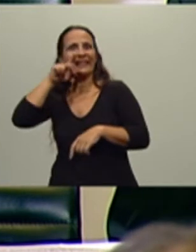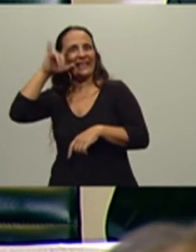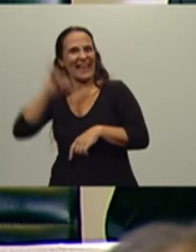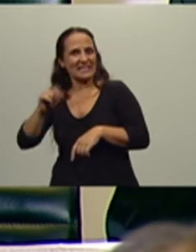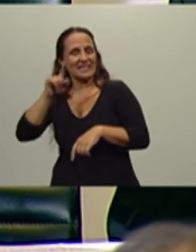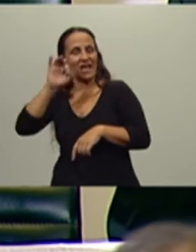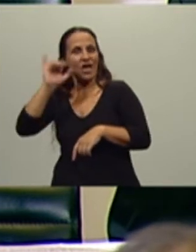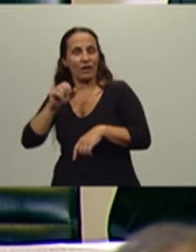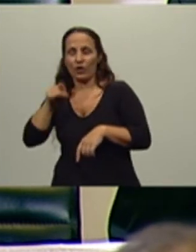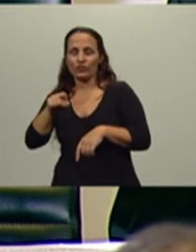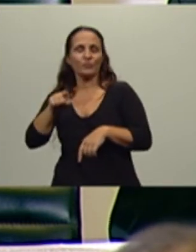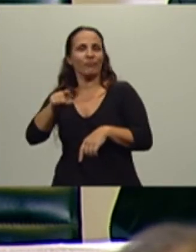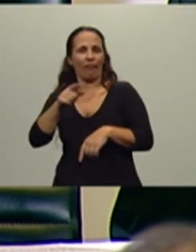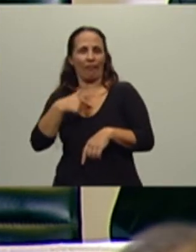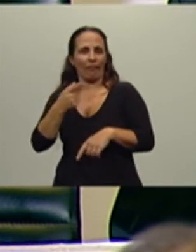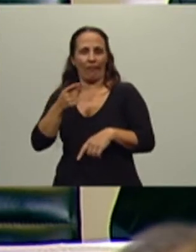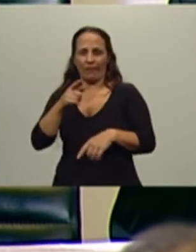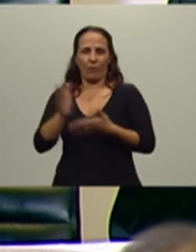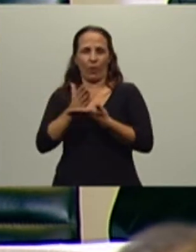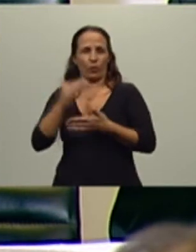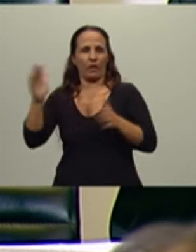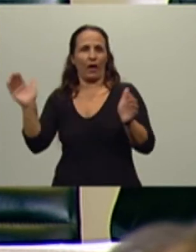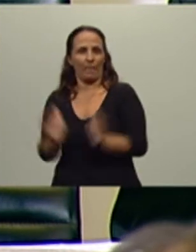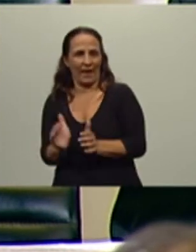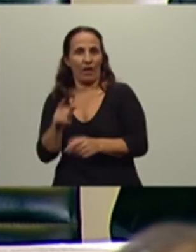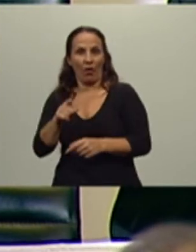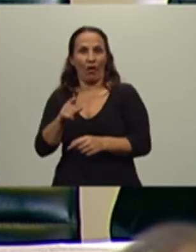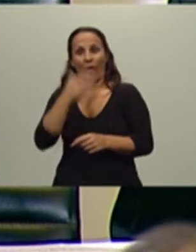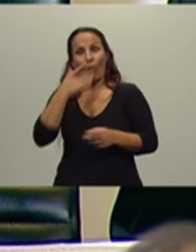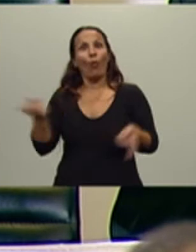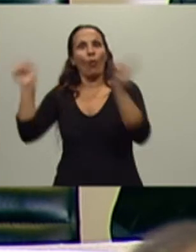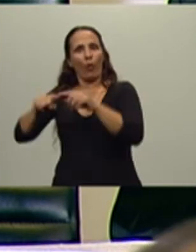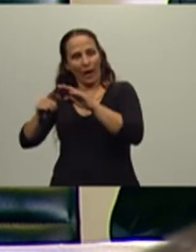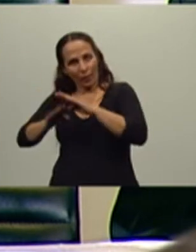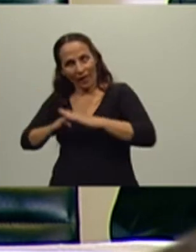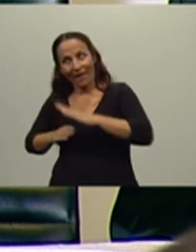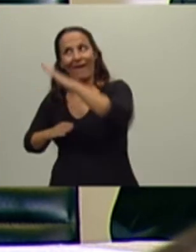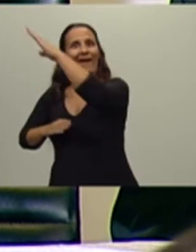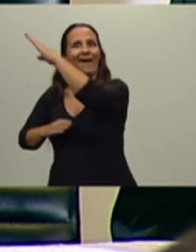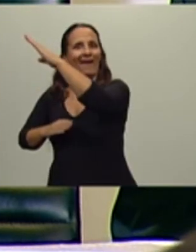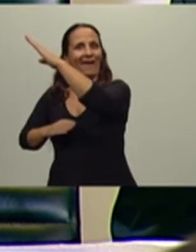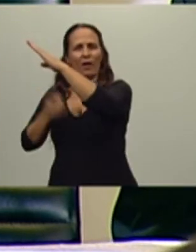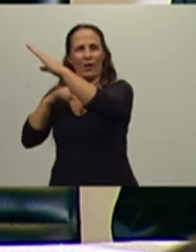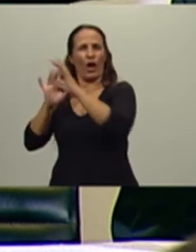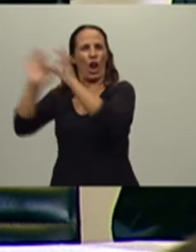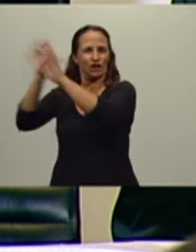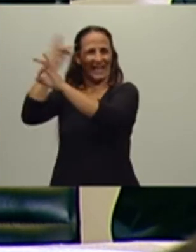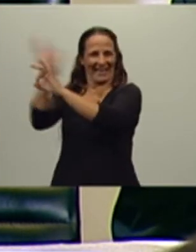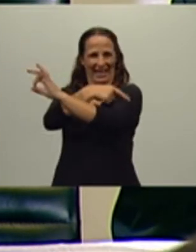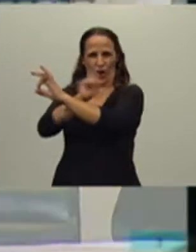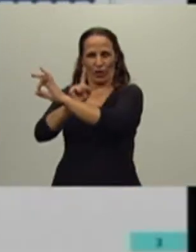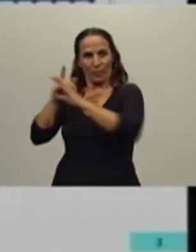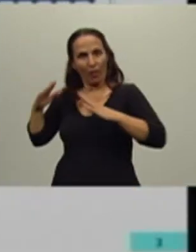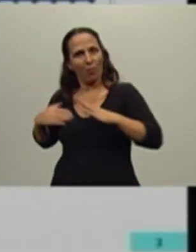ya no les conviene y vuelven a recuperar una producción, pero que nunca llega al récord de 11